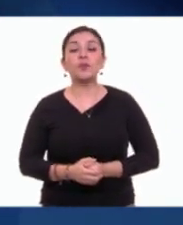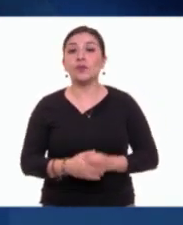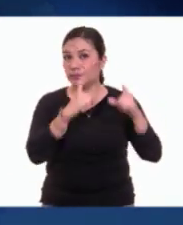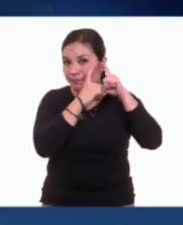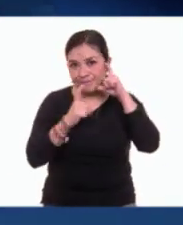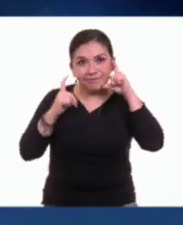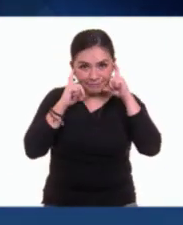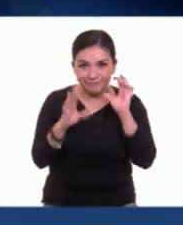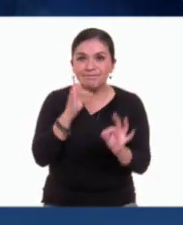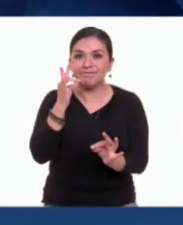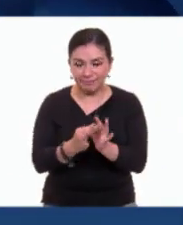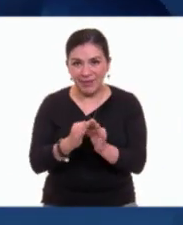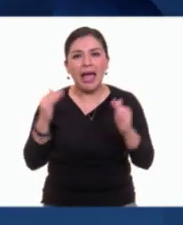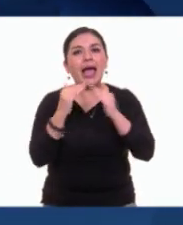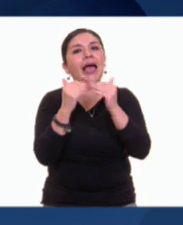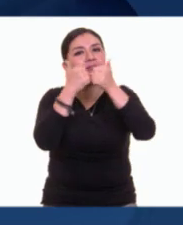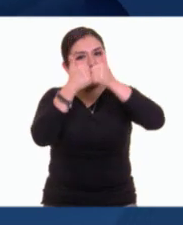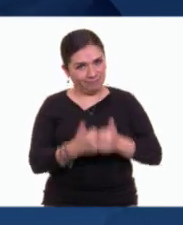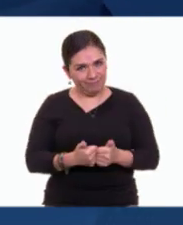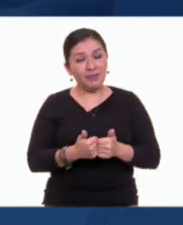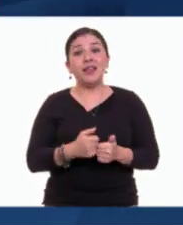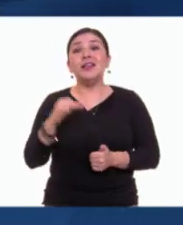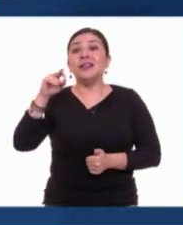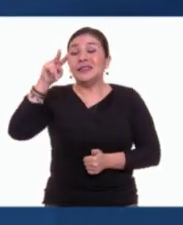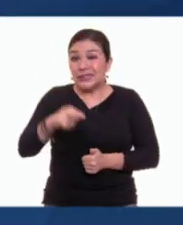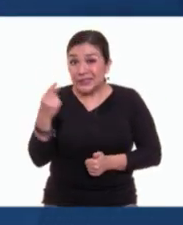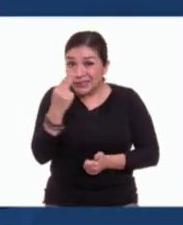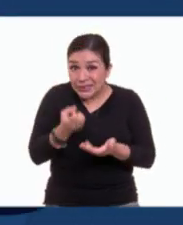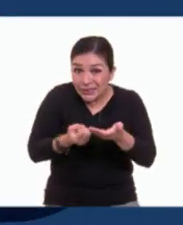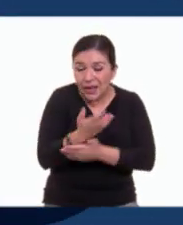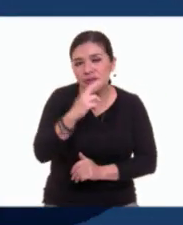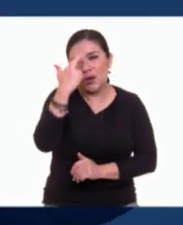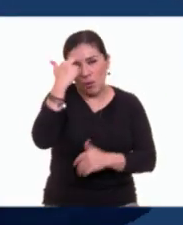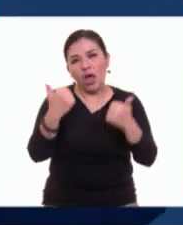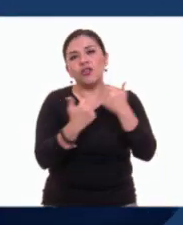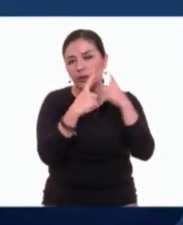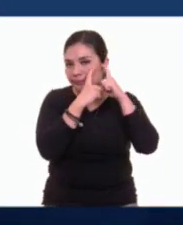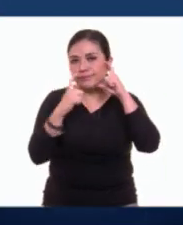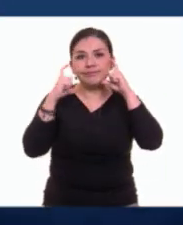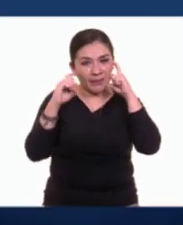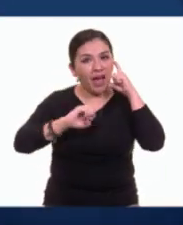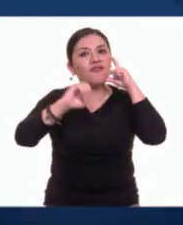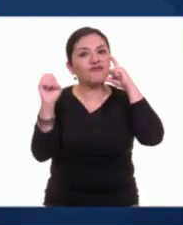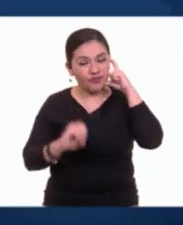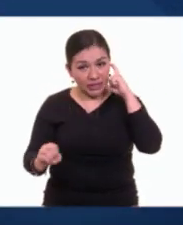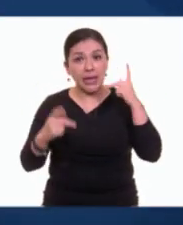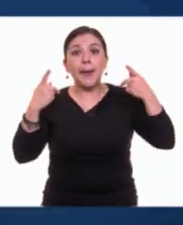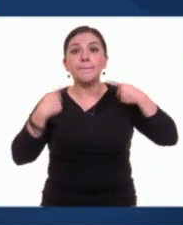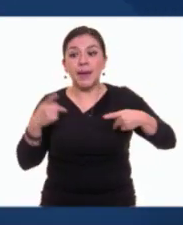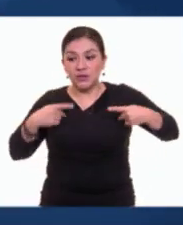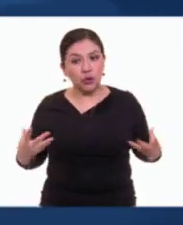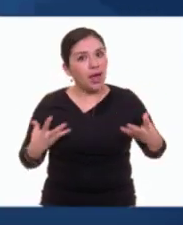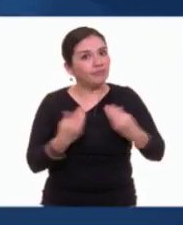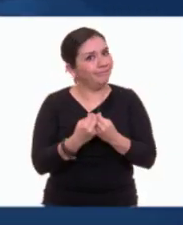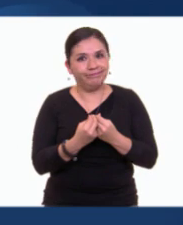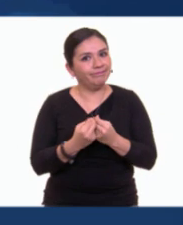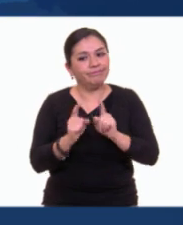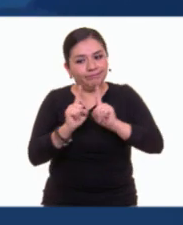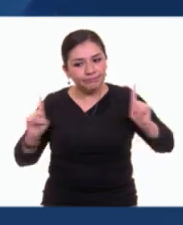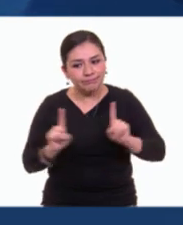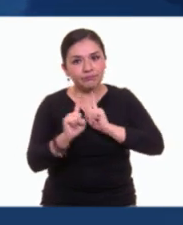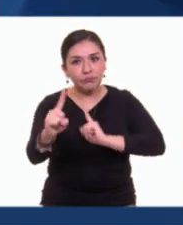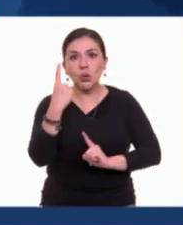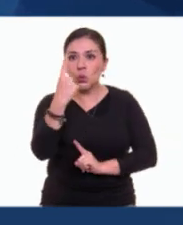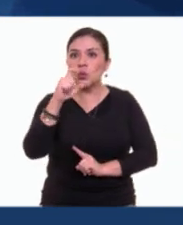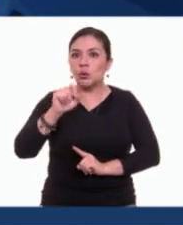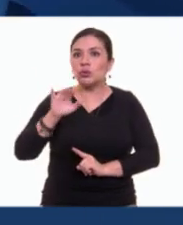Utiliza cubrebocas. ¡No salgas de casa! Si tienes que hacerlo, recuerda que es obligatorio utilizarlo. Mantén una distancia mínima de un metro